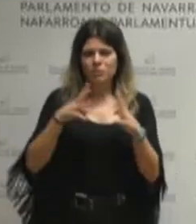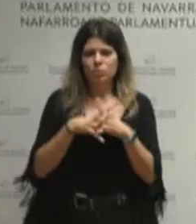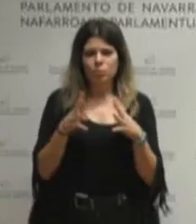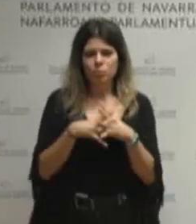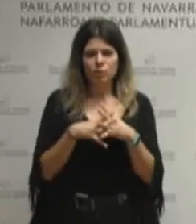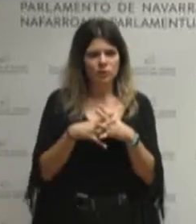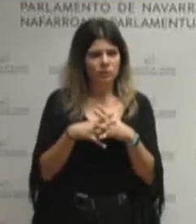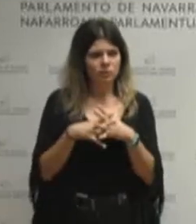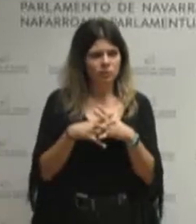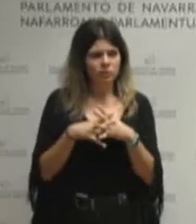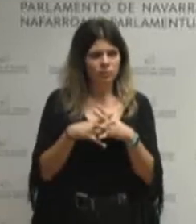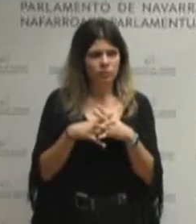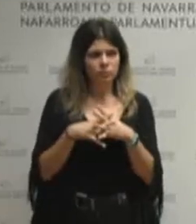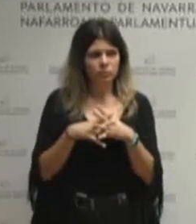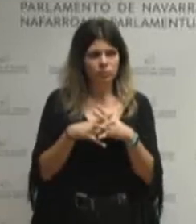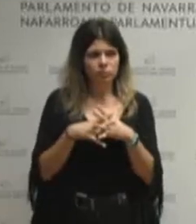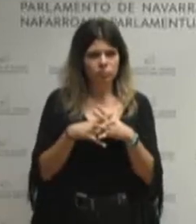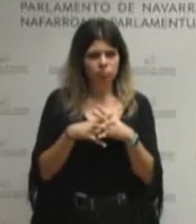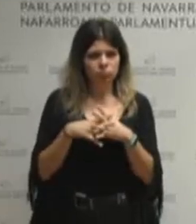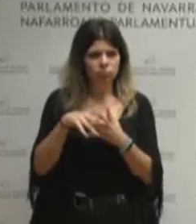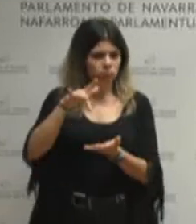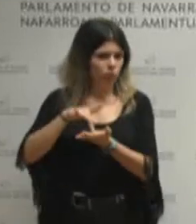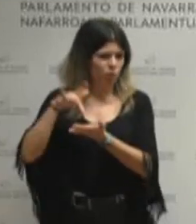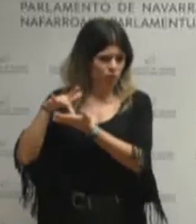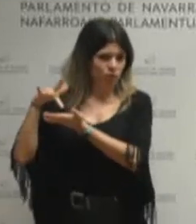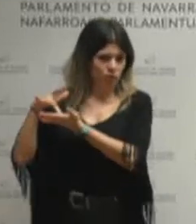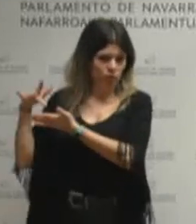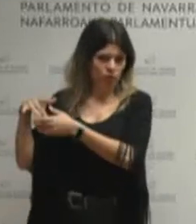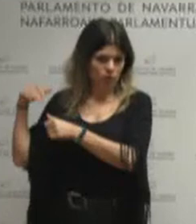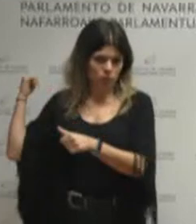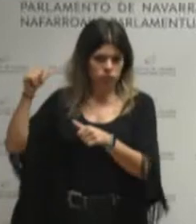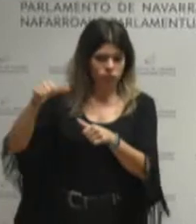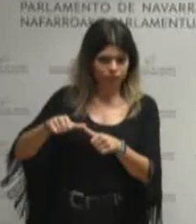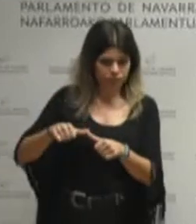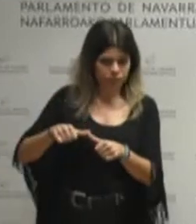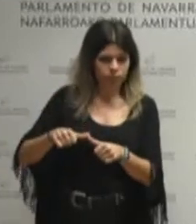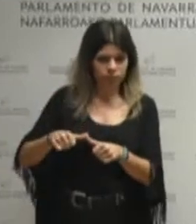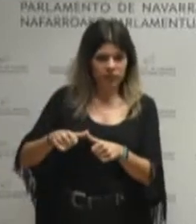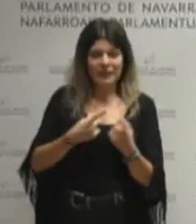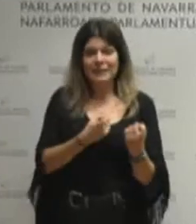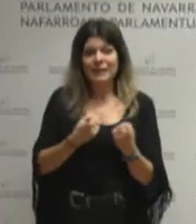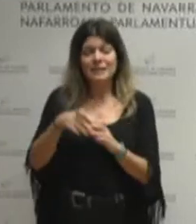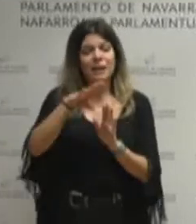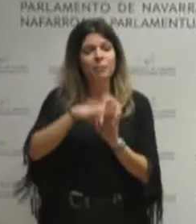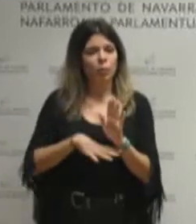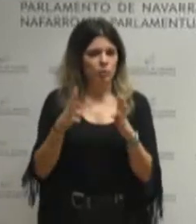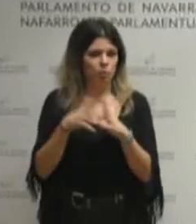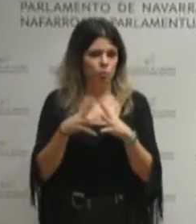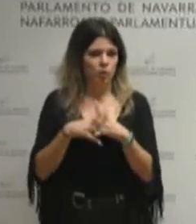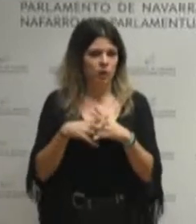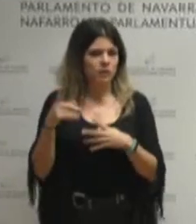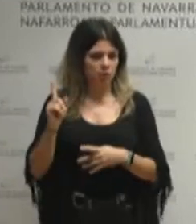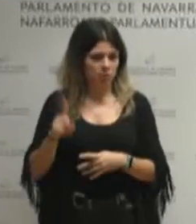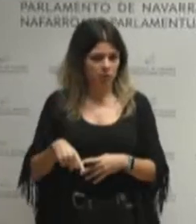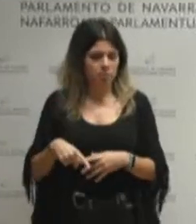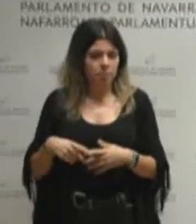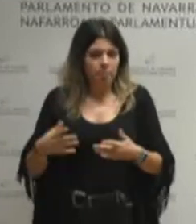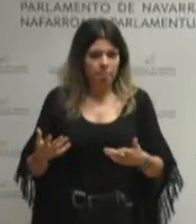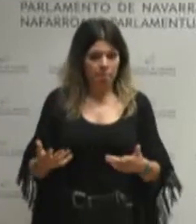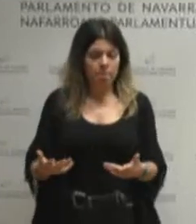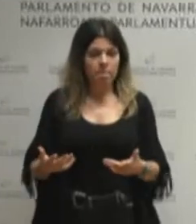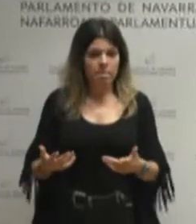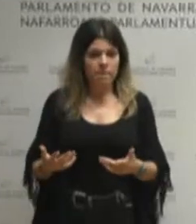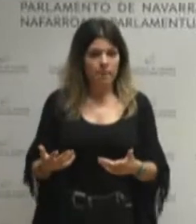y digo que muchos vienen de atrás y eso es cierto requieren también de medidas estructurales y en este sentido